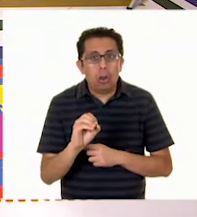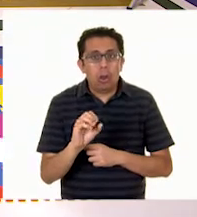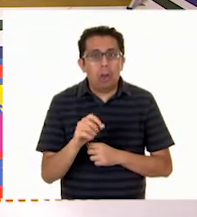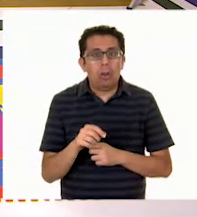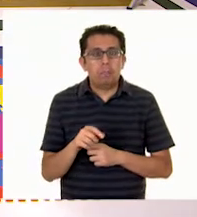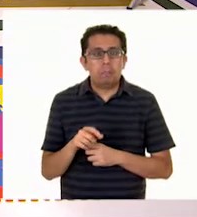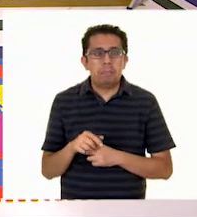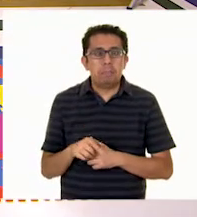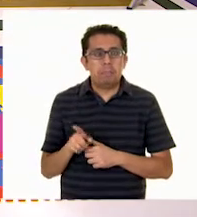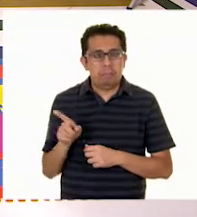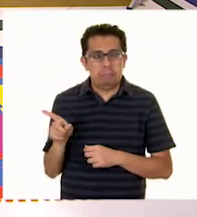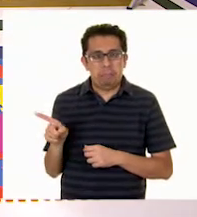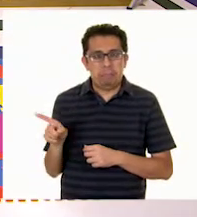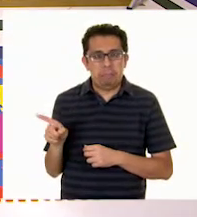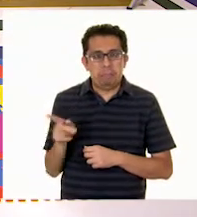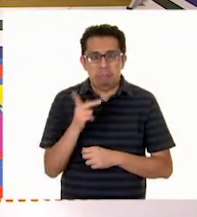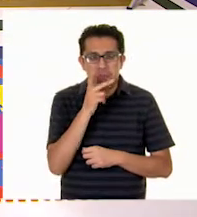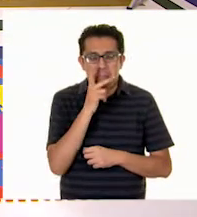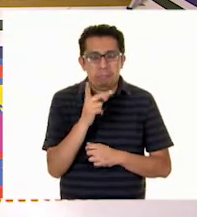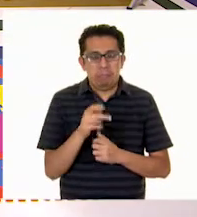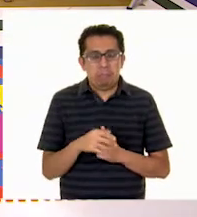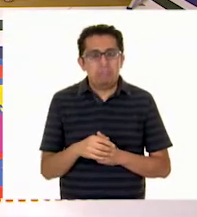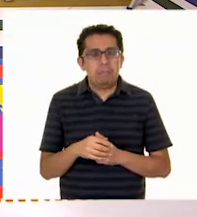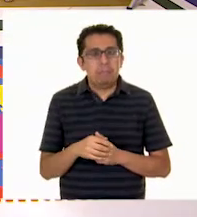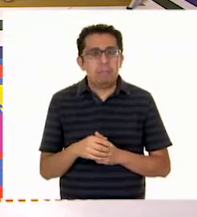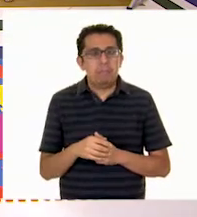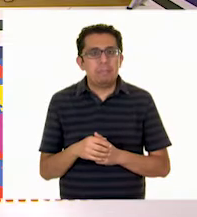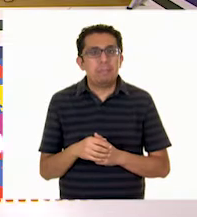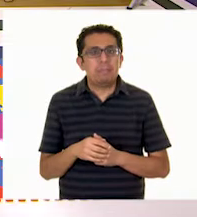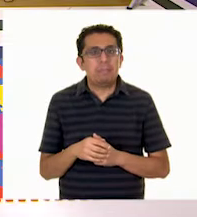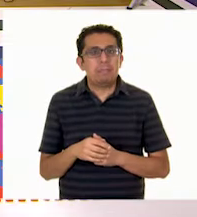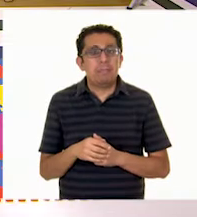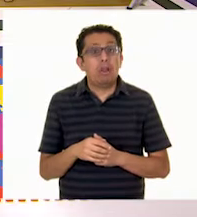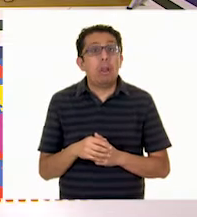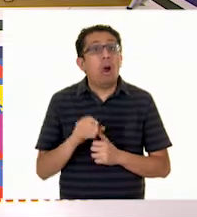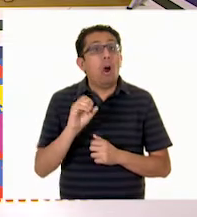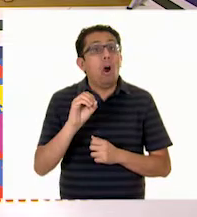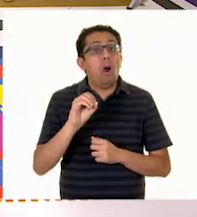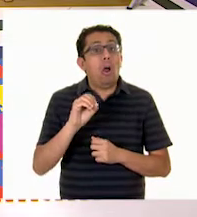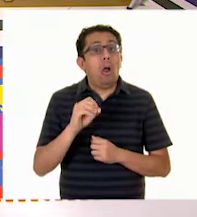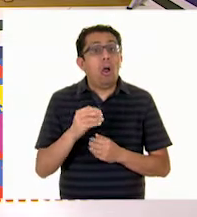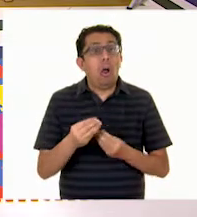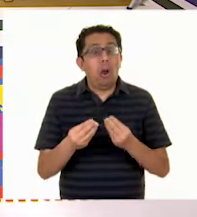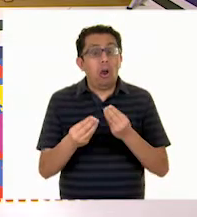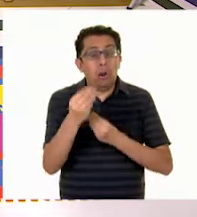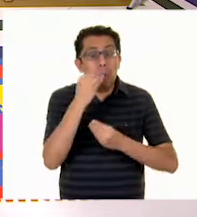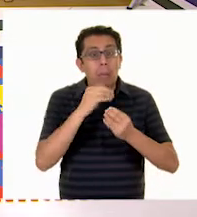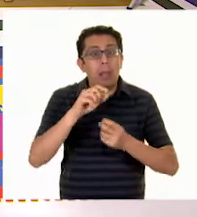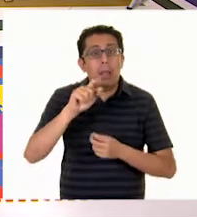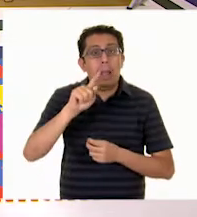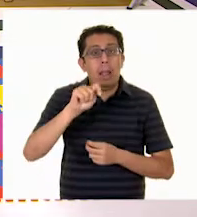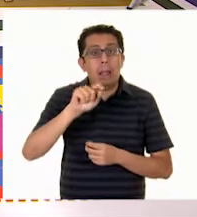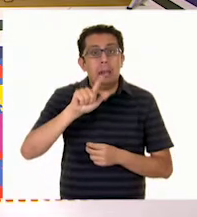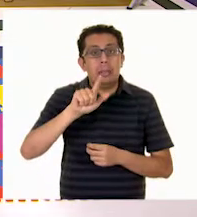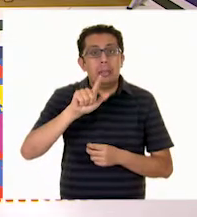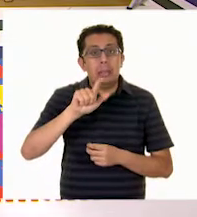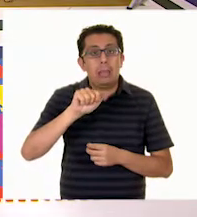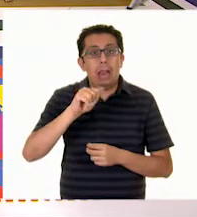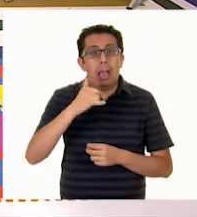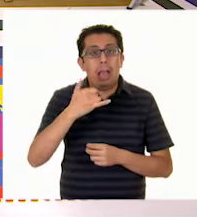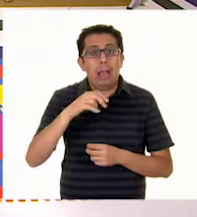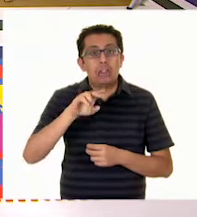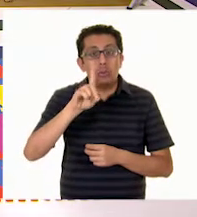Mira, ahí está un tlacoyo y cómo se escribe, desde luego. claro. Una tlayuda. Una tlayuda. tlayuda. calientita tlayuda.